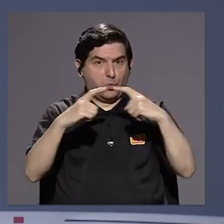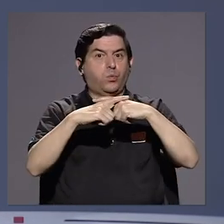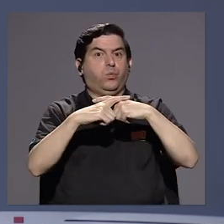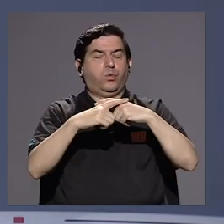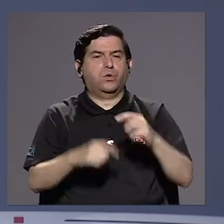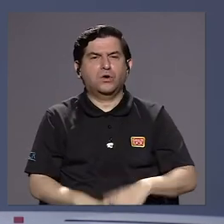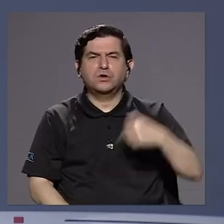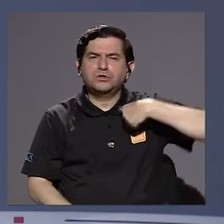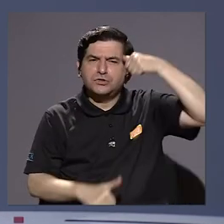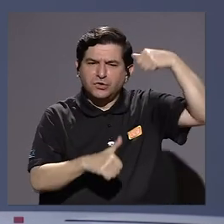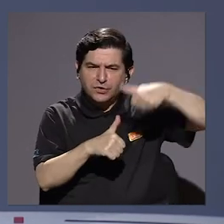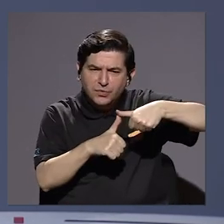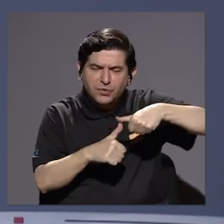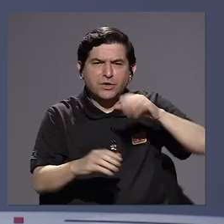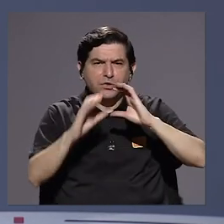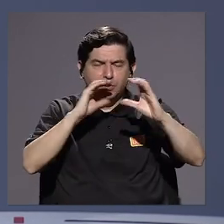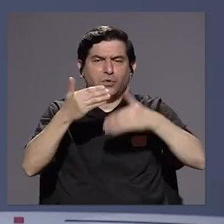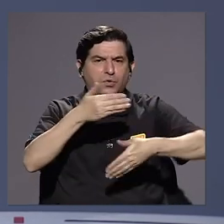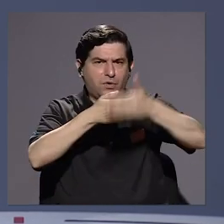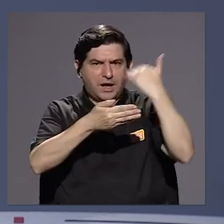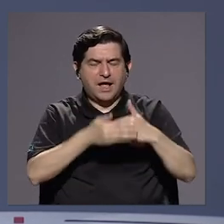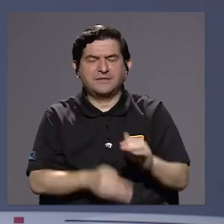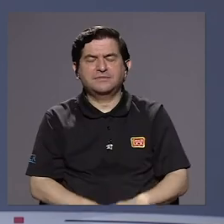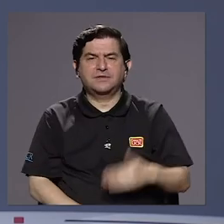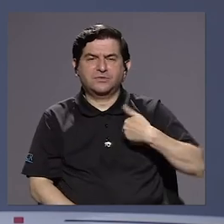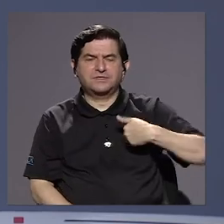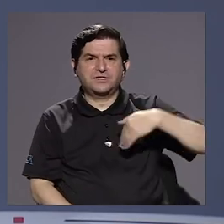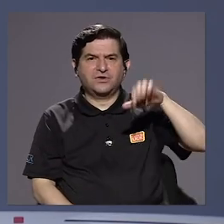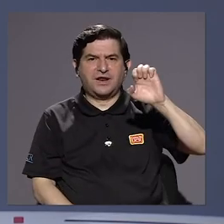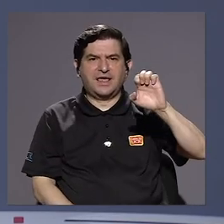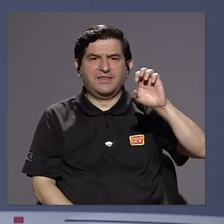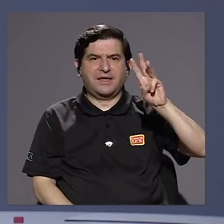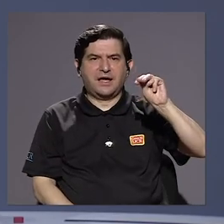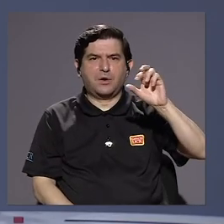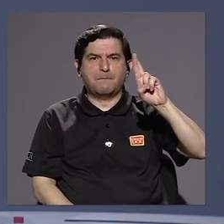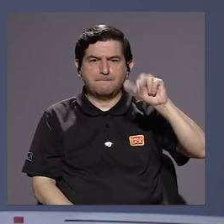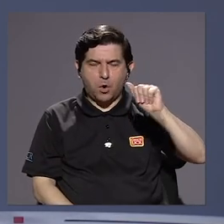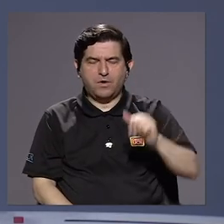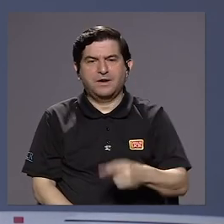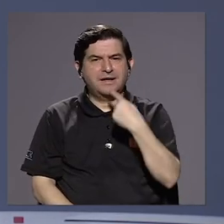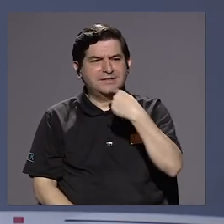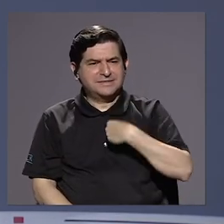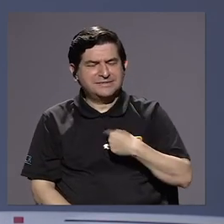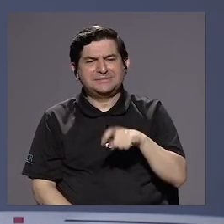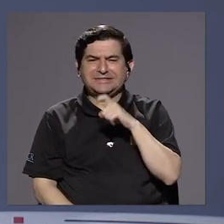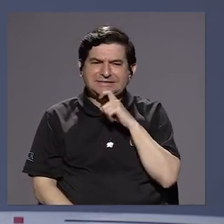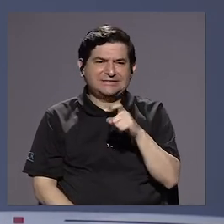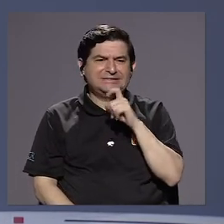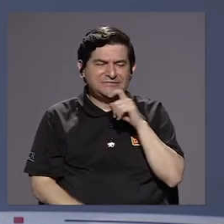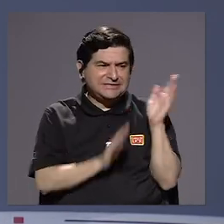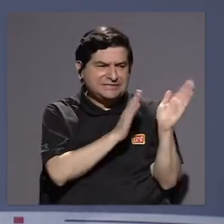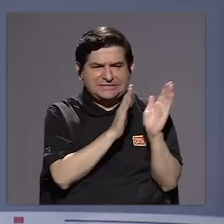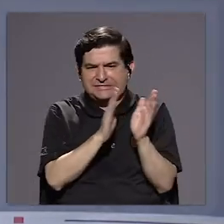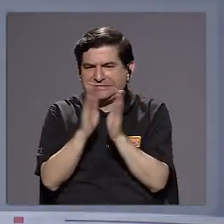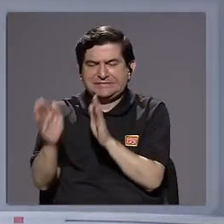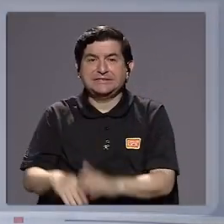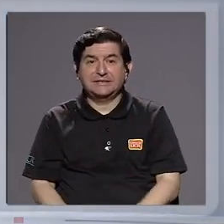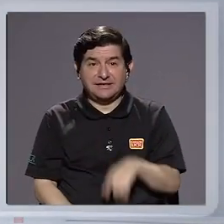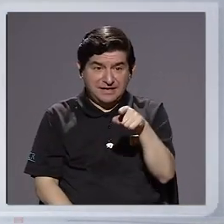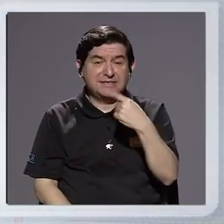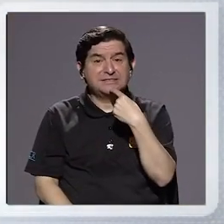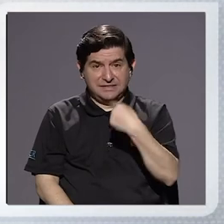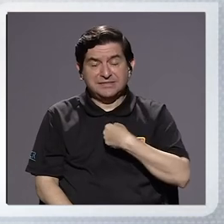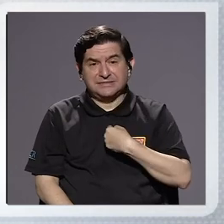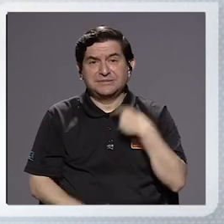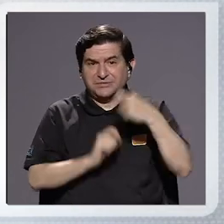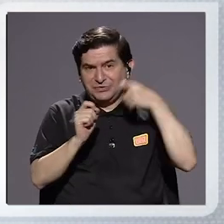recuerdo inclusive una conversación que tuve en su momento con don Edgar Mora, y me manifestaba de que era un poco difícil poner orden, me lo dijo así en